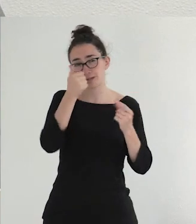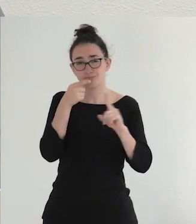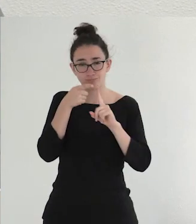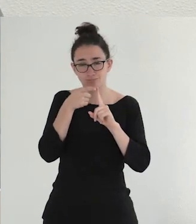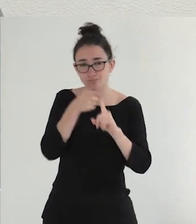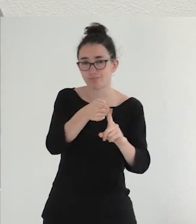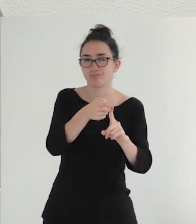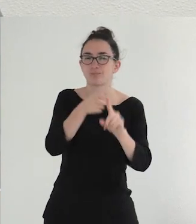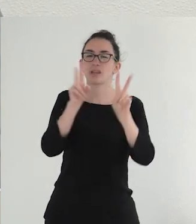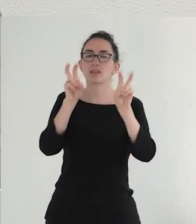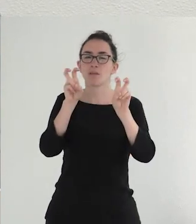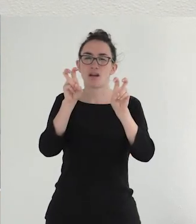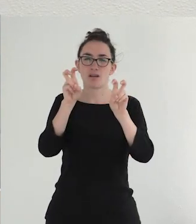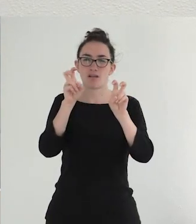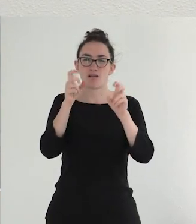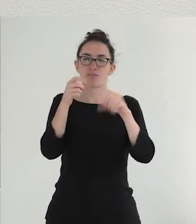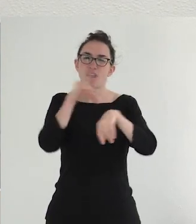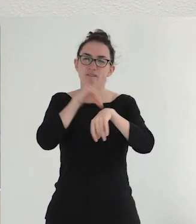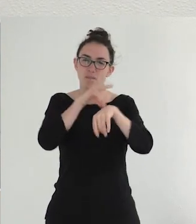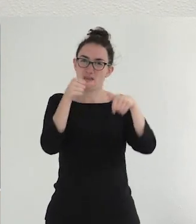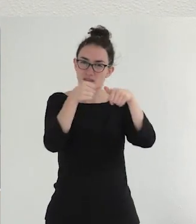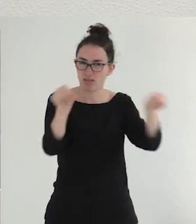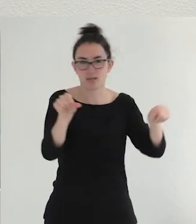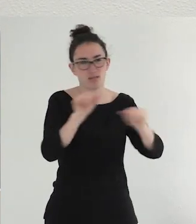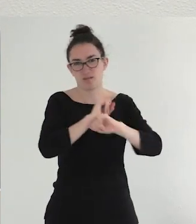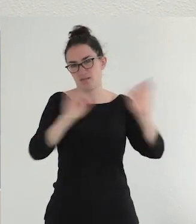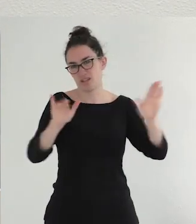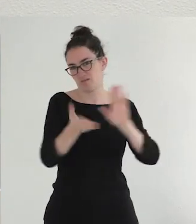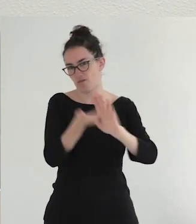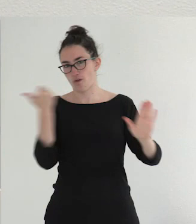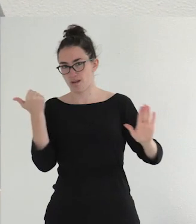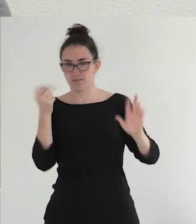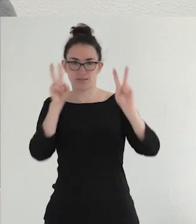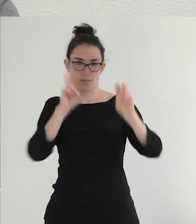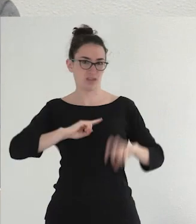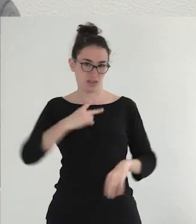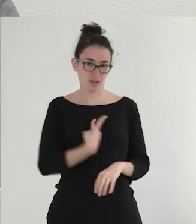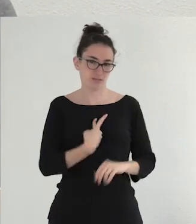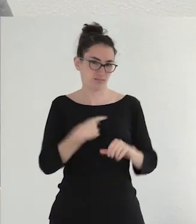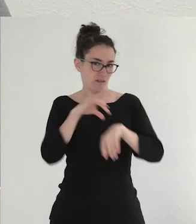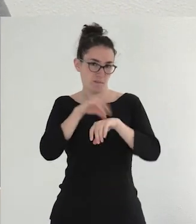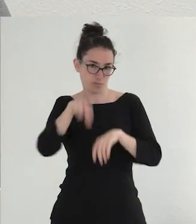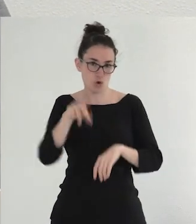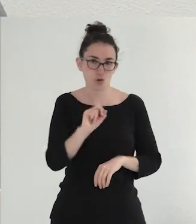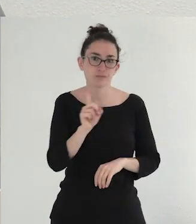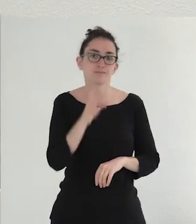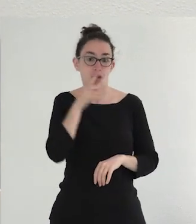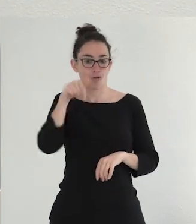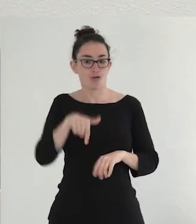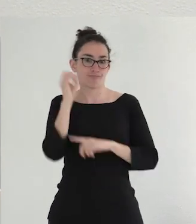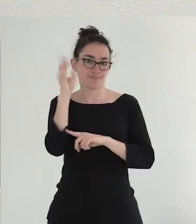despatologización de trans. Y hoy viene hablarnos de la compleja